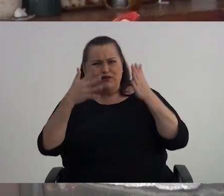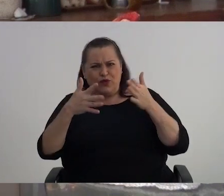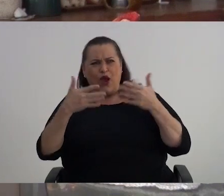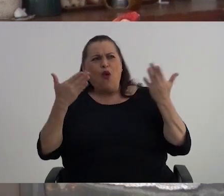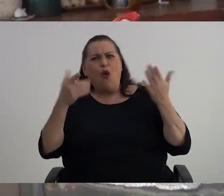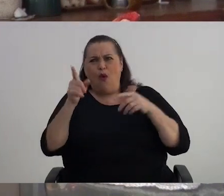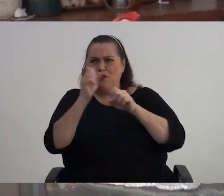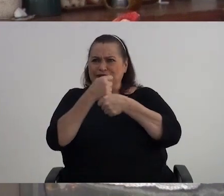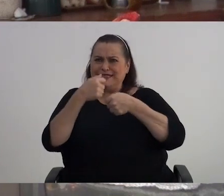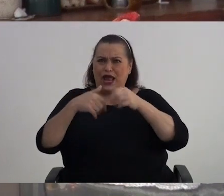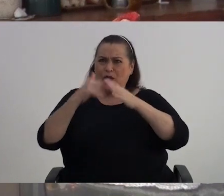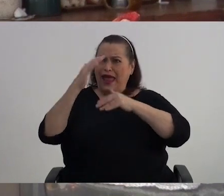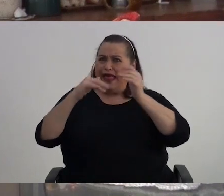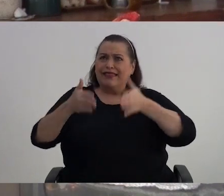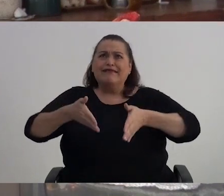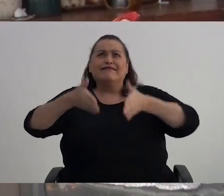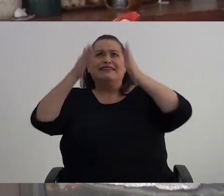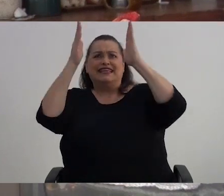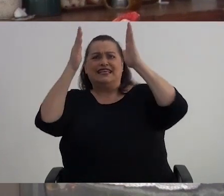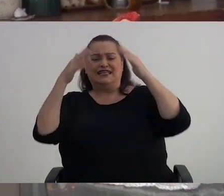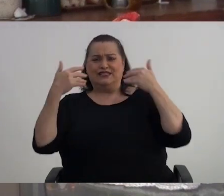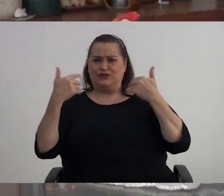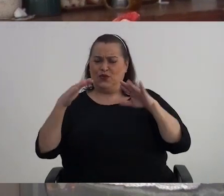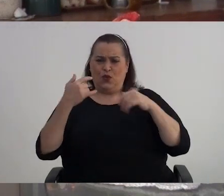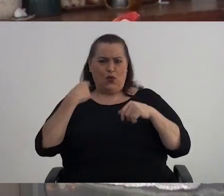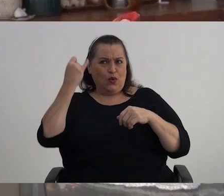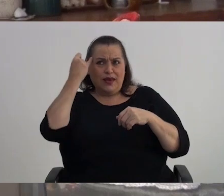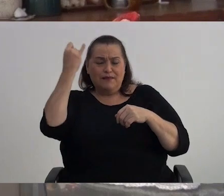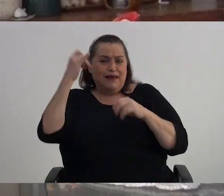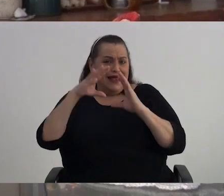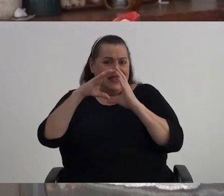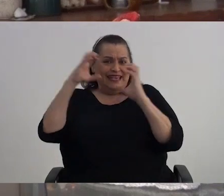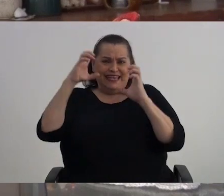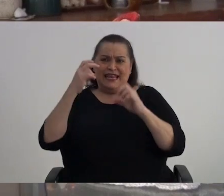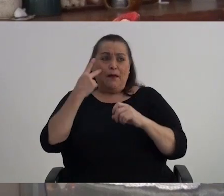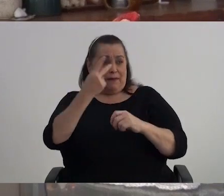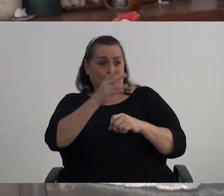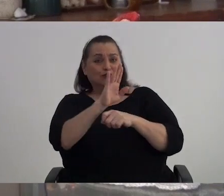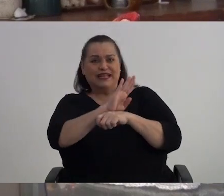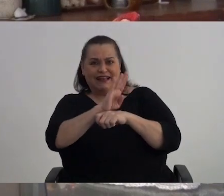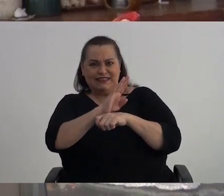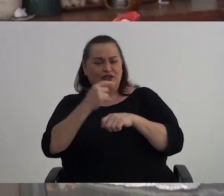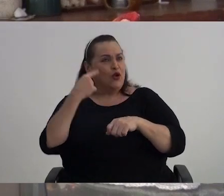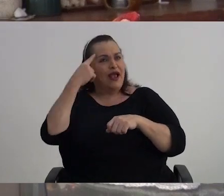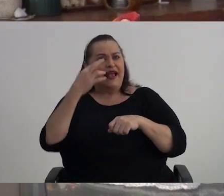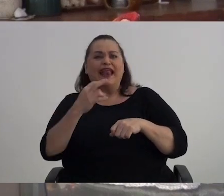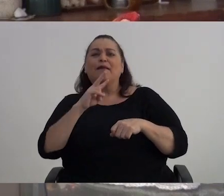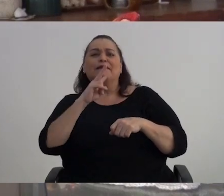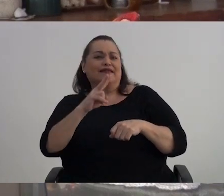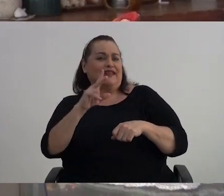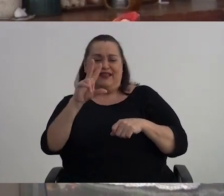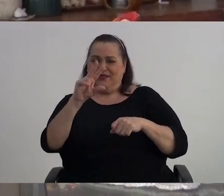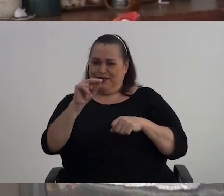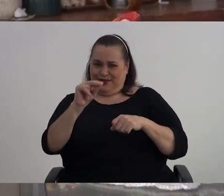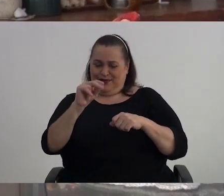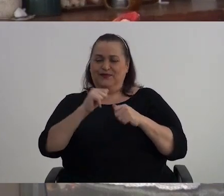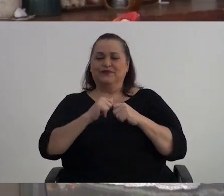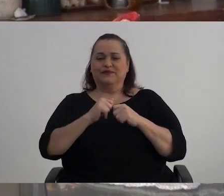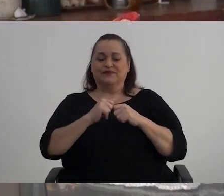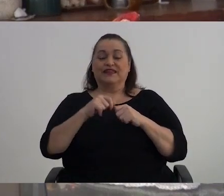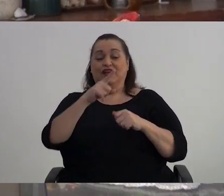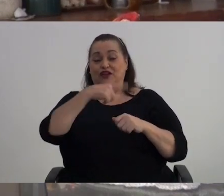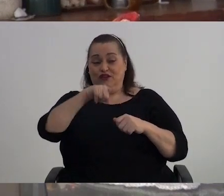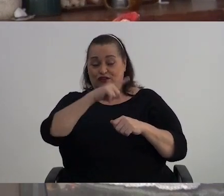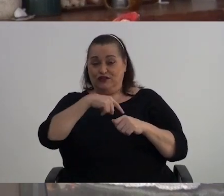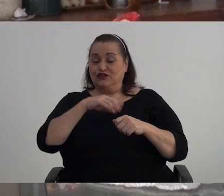cómo es esto Cómo hicieron esto Pero uy Qué es eso Nunca nos imaginamos Lo veíamos en la tele Pero no creíamos Que era verdad Y